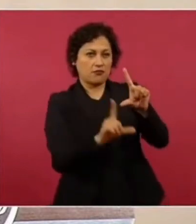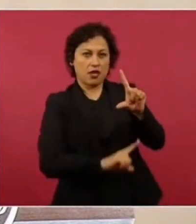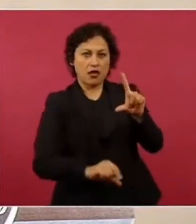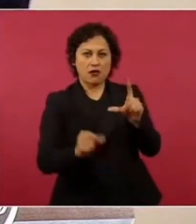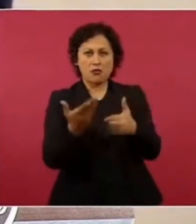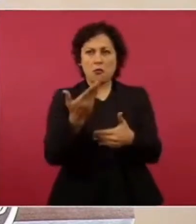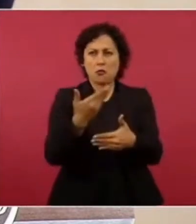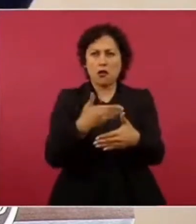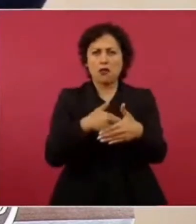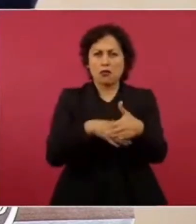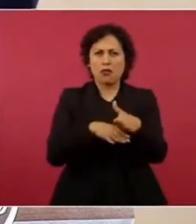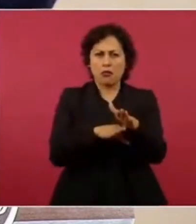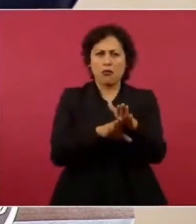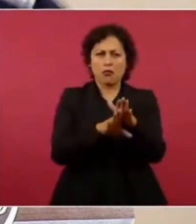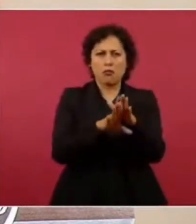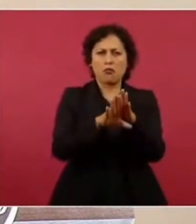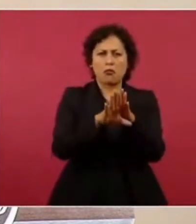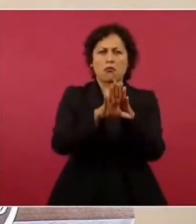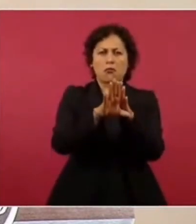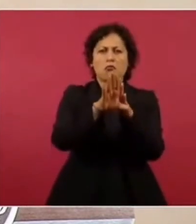de las minorías